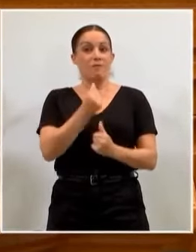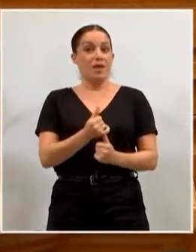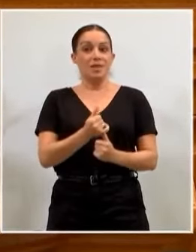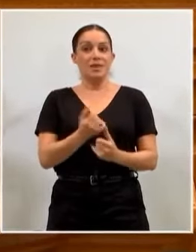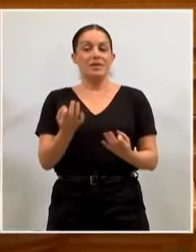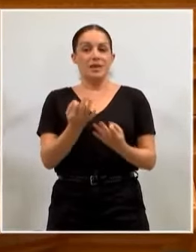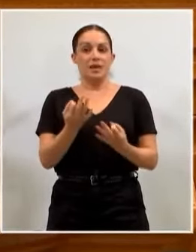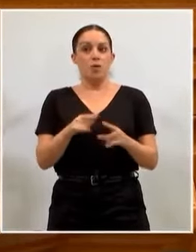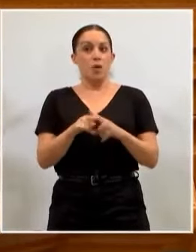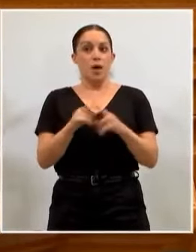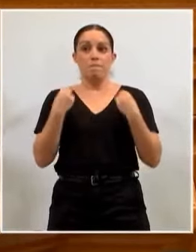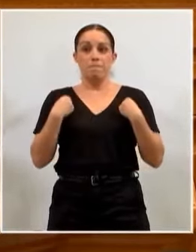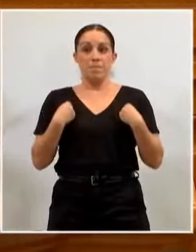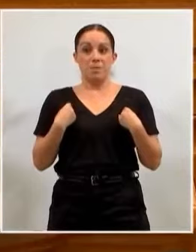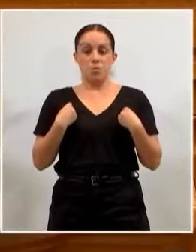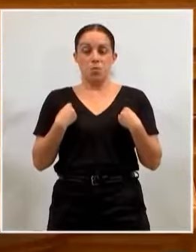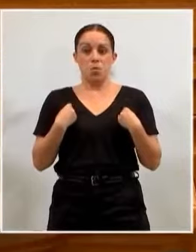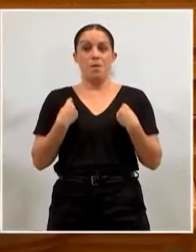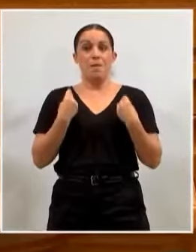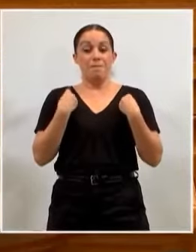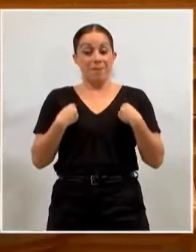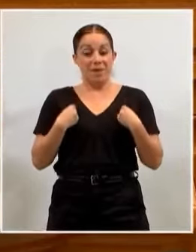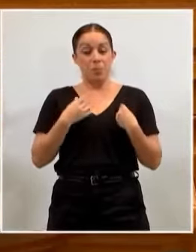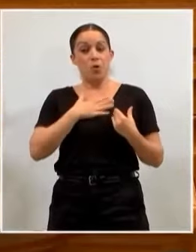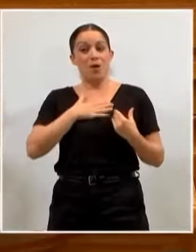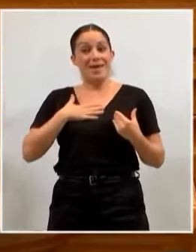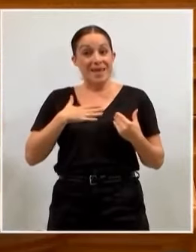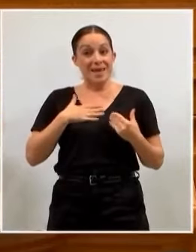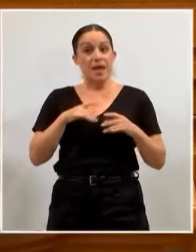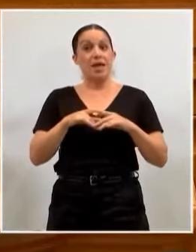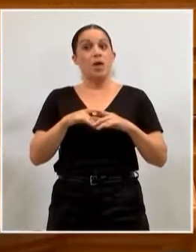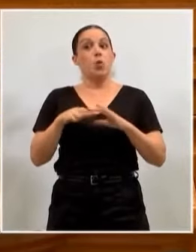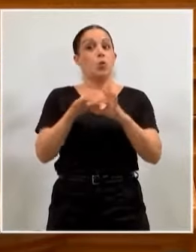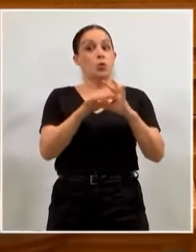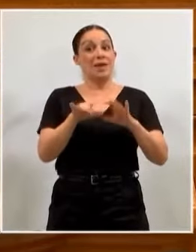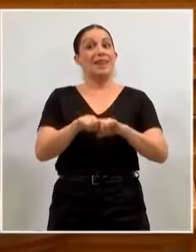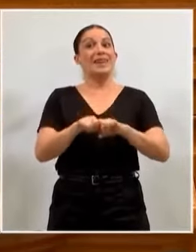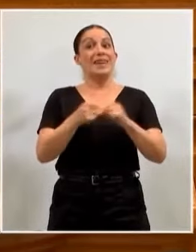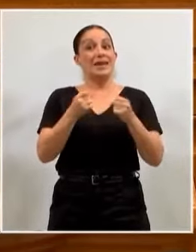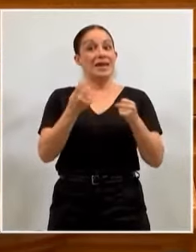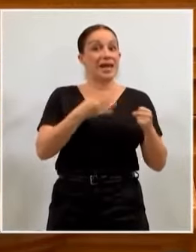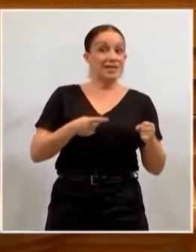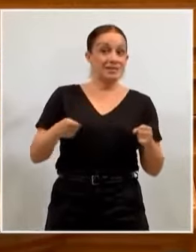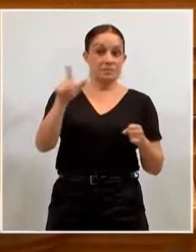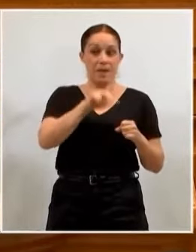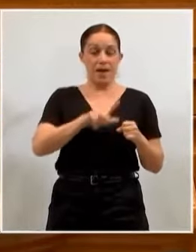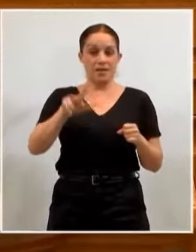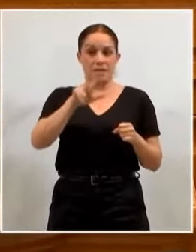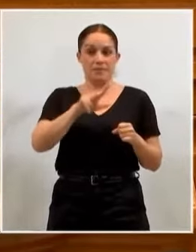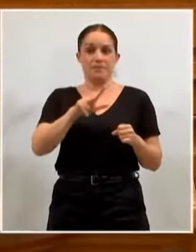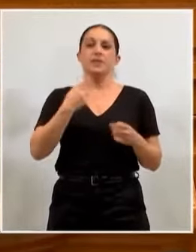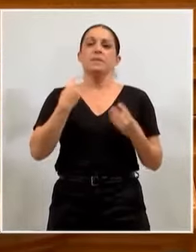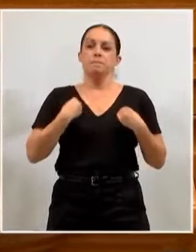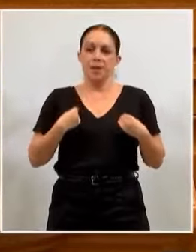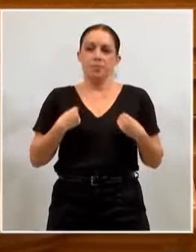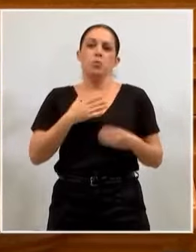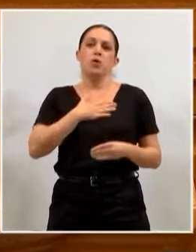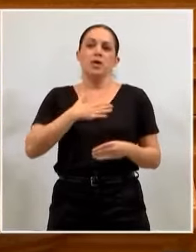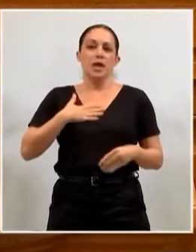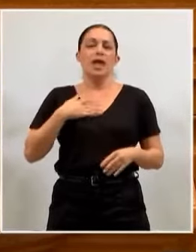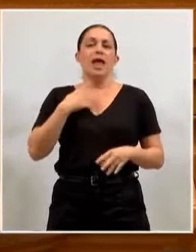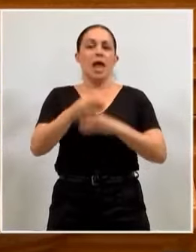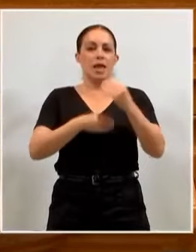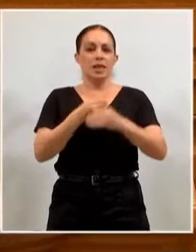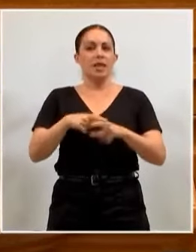los mismos los que quieren romper la unidad de España y España misma, son los mismos que quieren hacer uso del